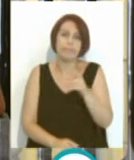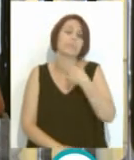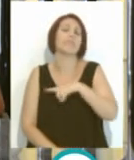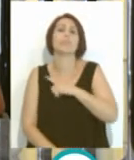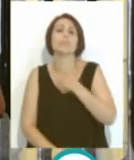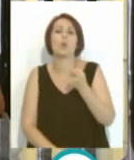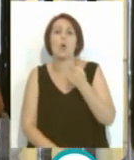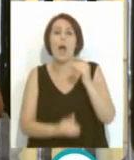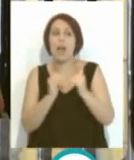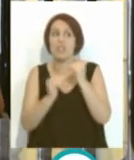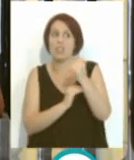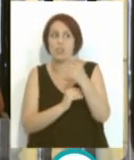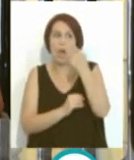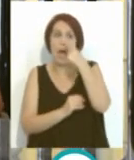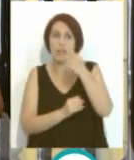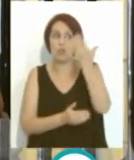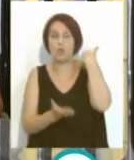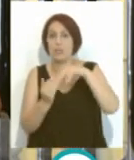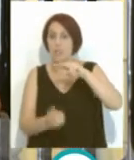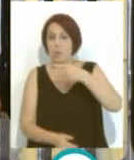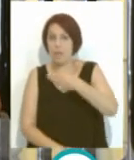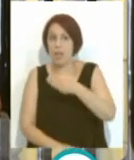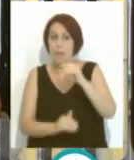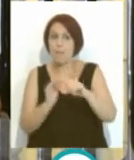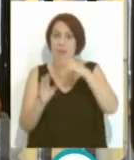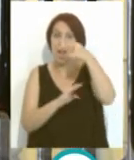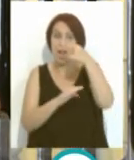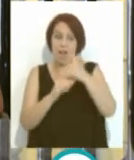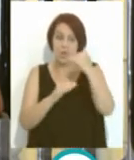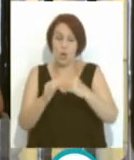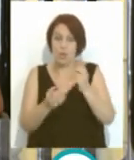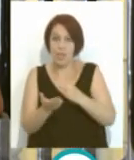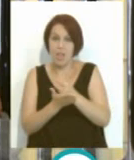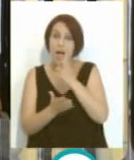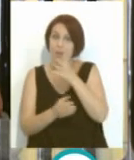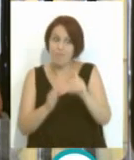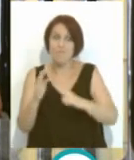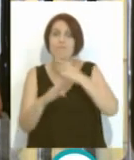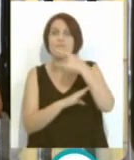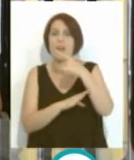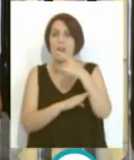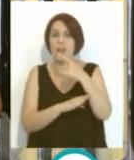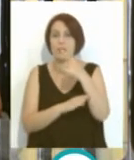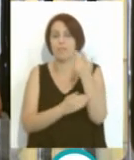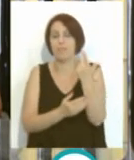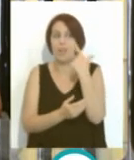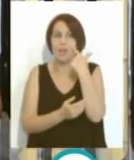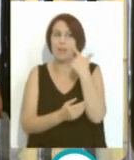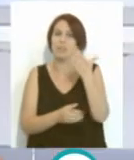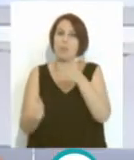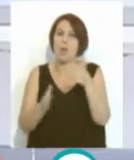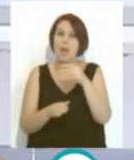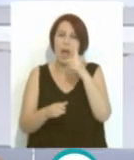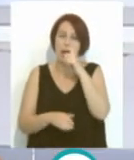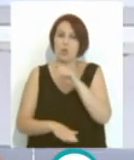vivido el ascenso de aquellos años de segunda vez, subió a primera, volvía a descender y ahora hemos vuelto a otra vez de primera y... ¿Y aquella temporada de 92